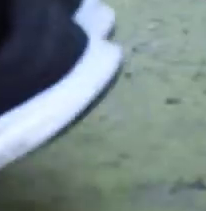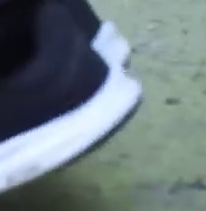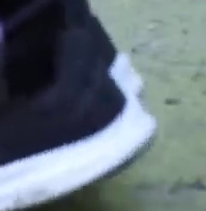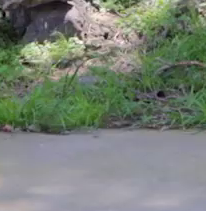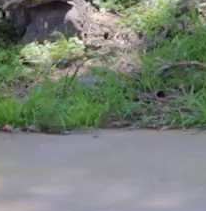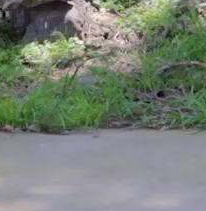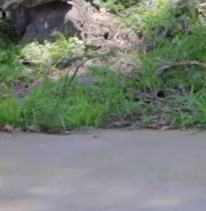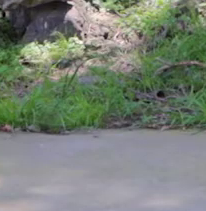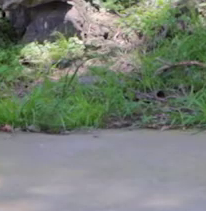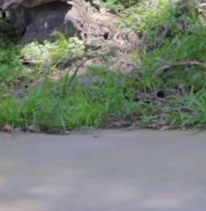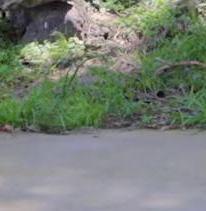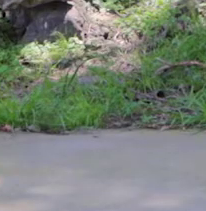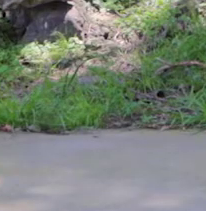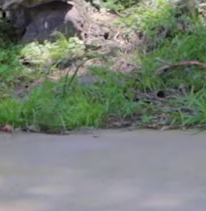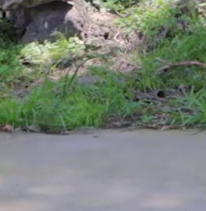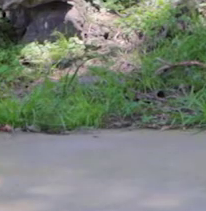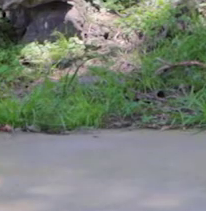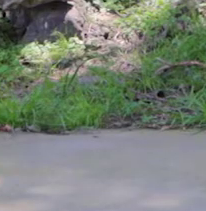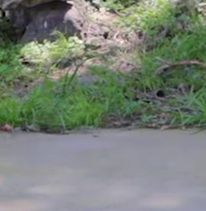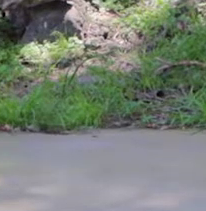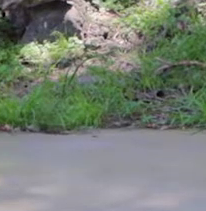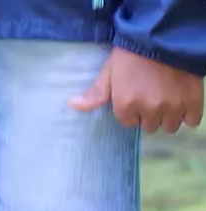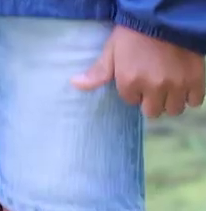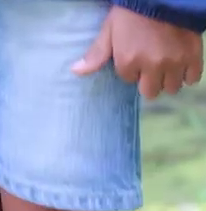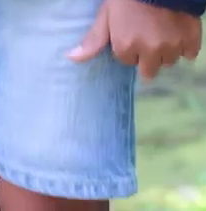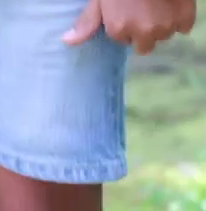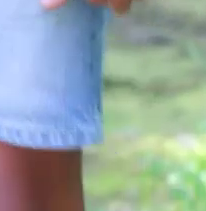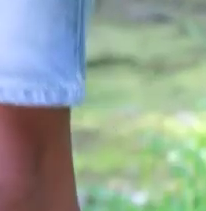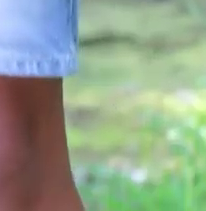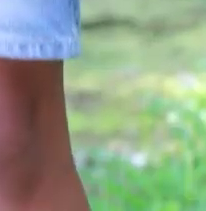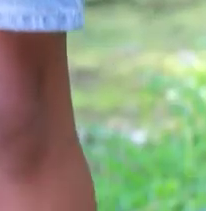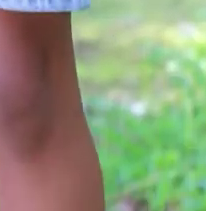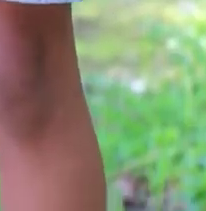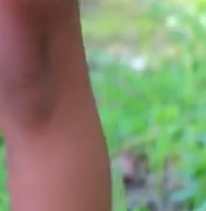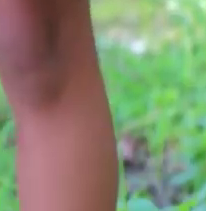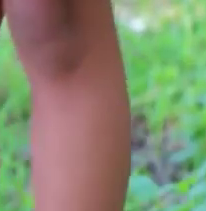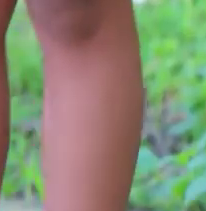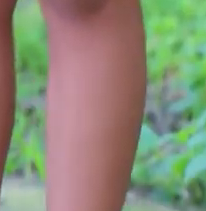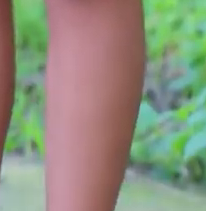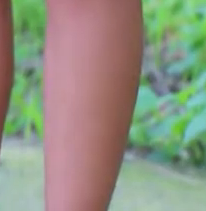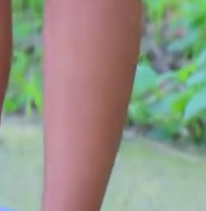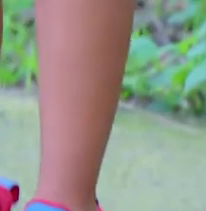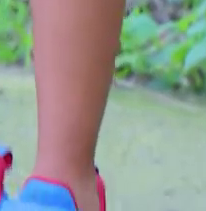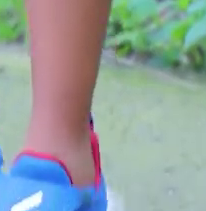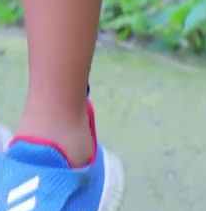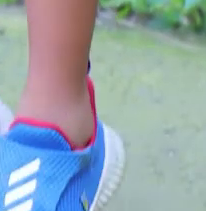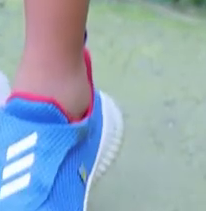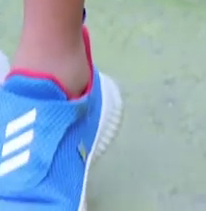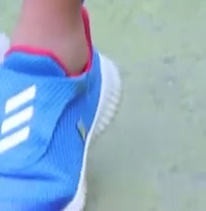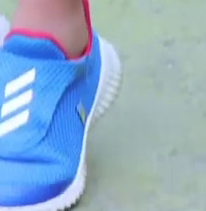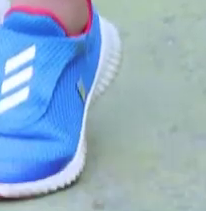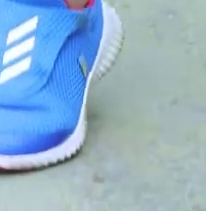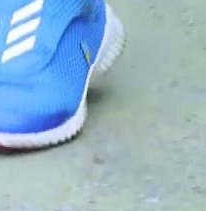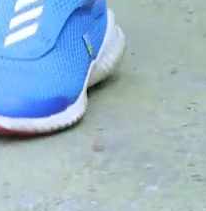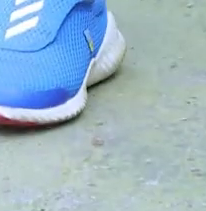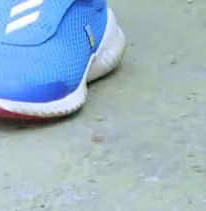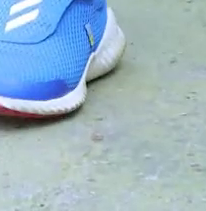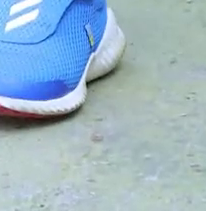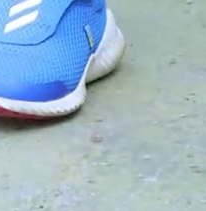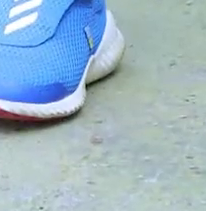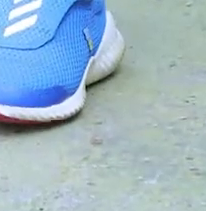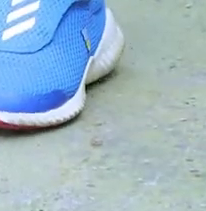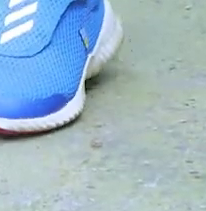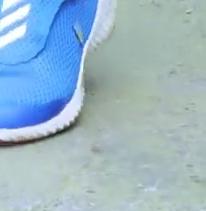Derecho. elevar nuestros talones sin flexión de rodillas. Sin flexionar cuida no flexionar